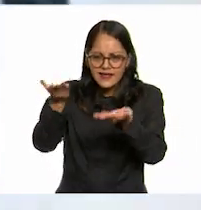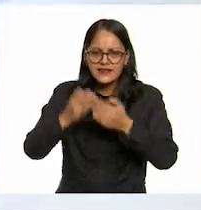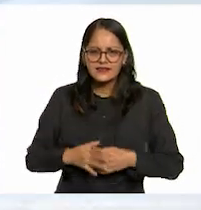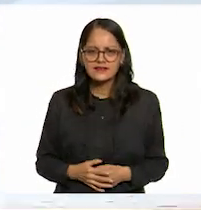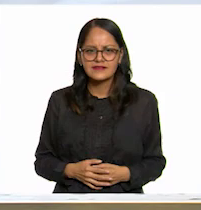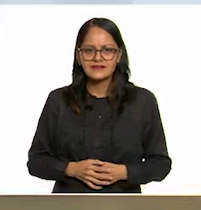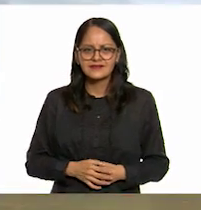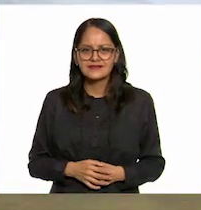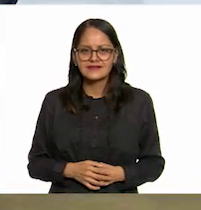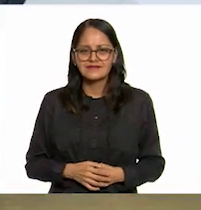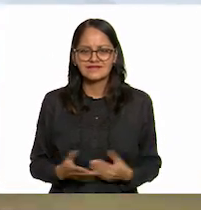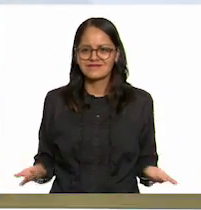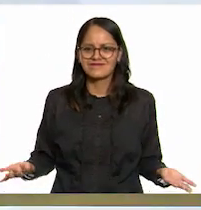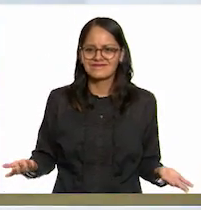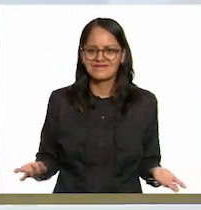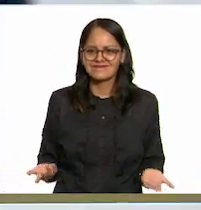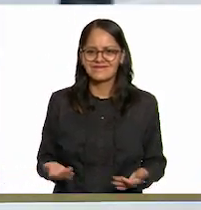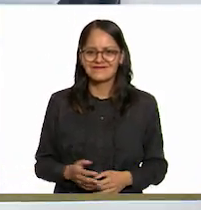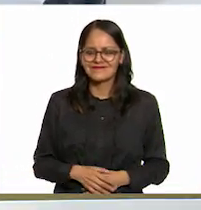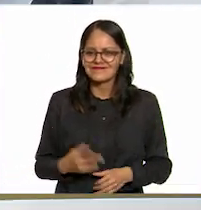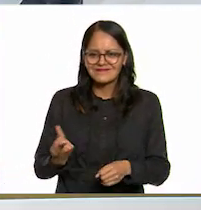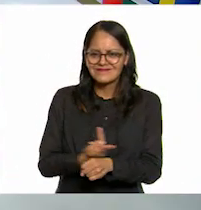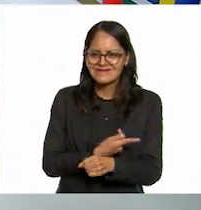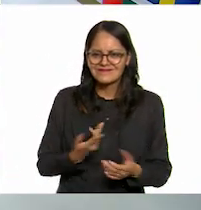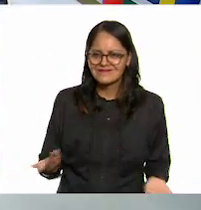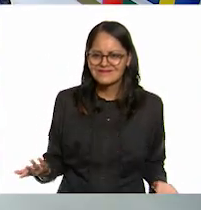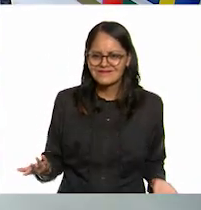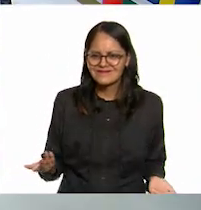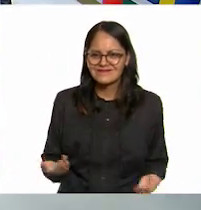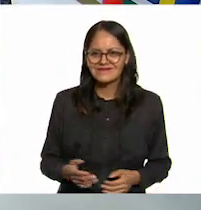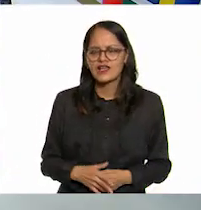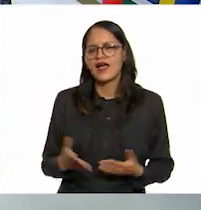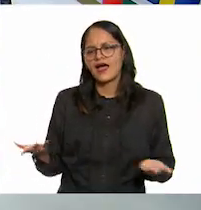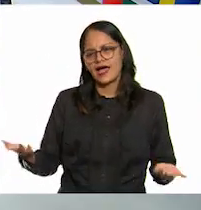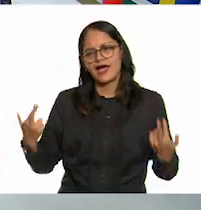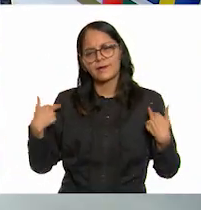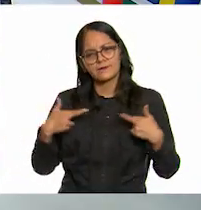y los dos pies exacto ah qué pasó ay maestro